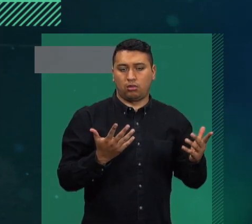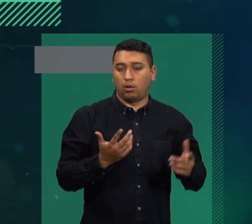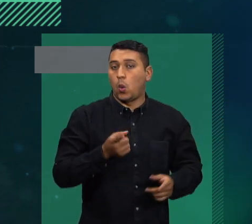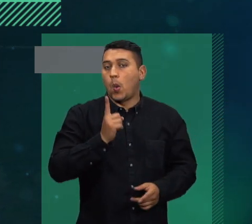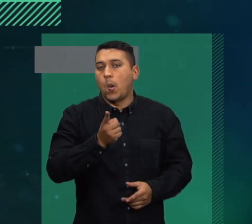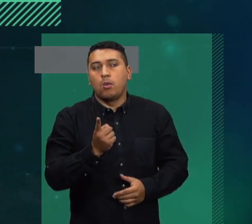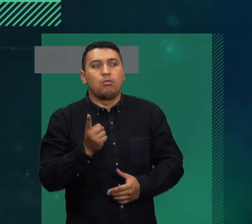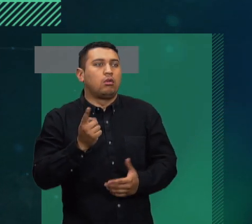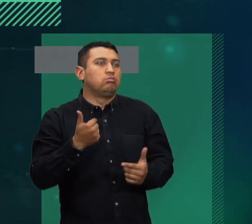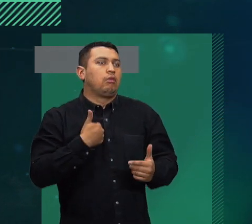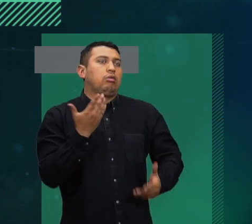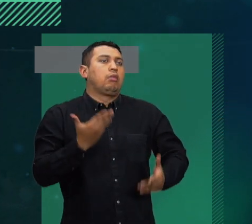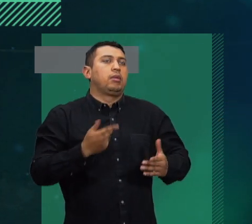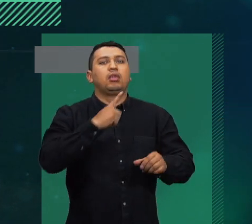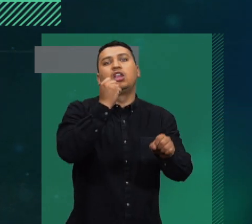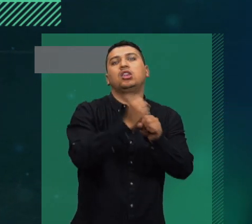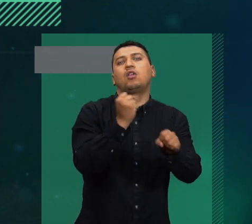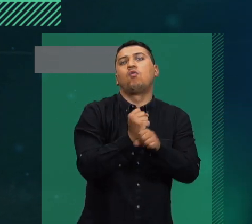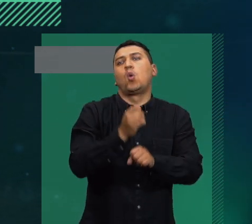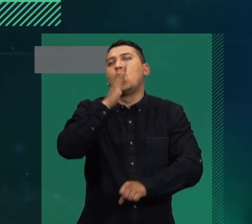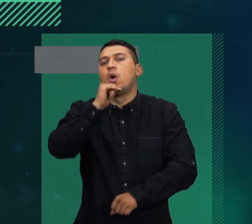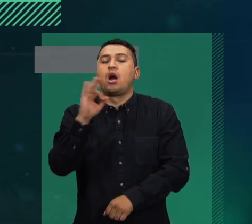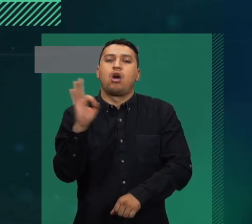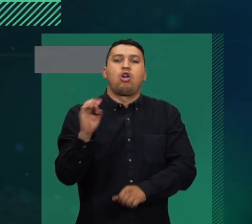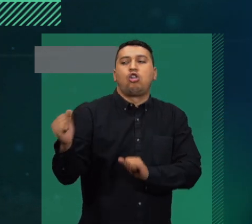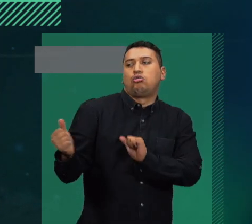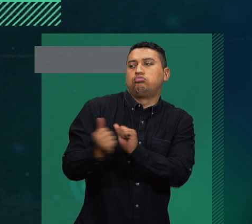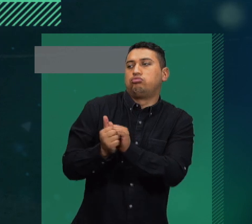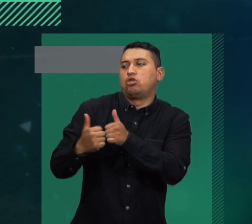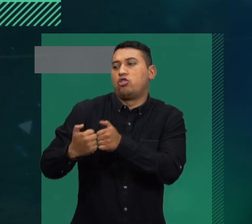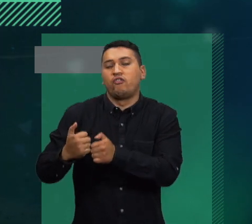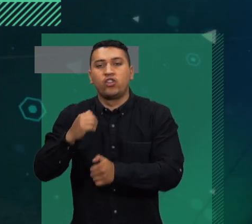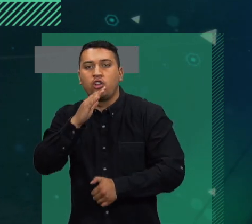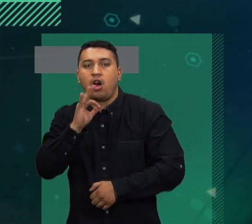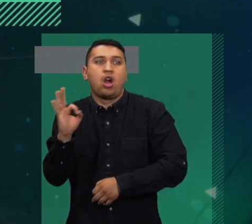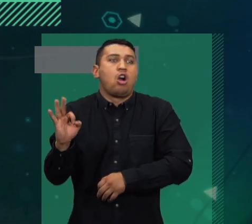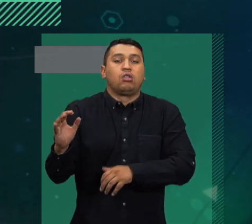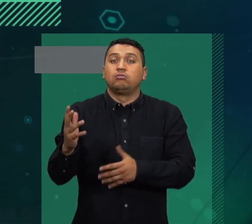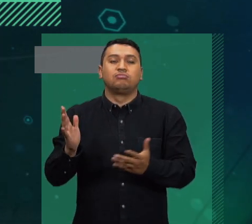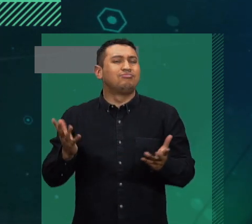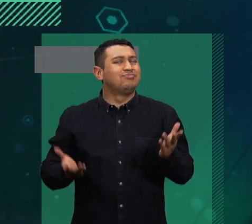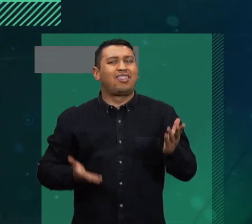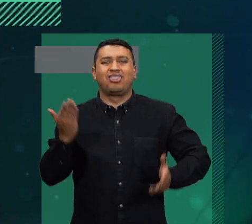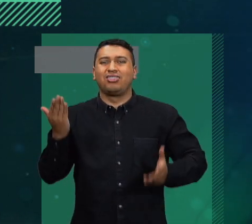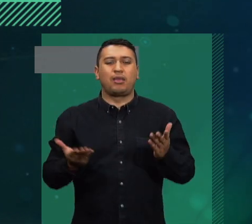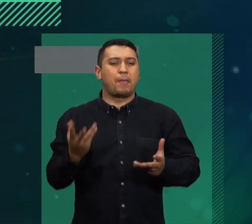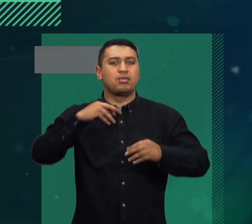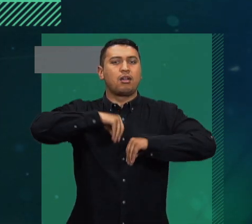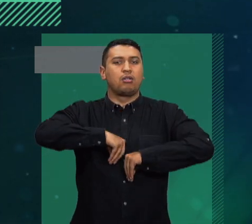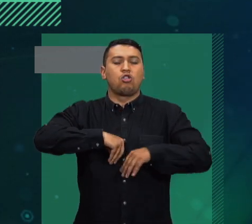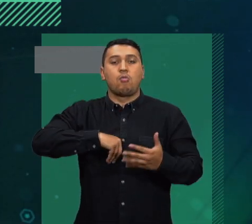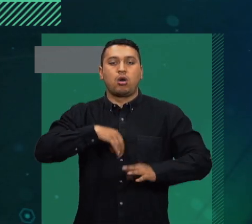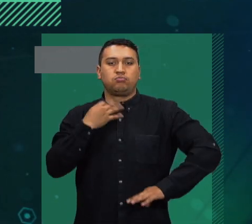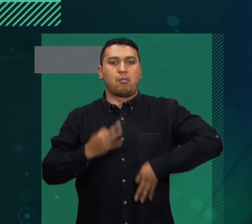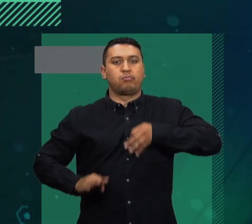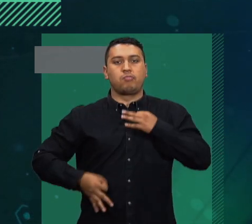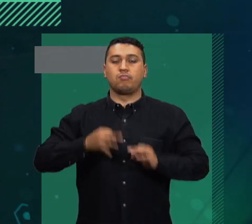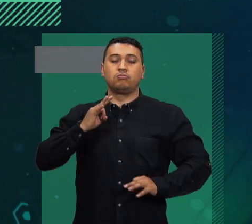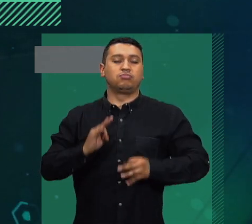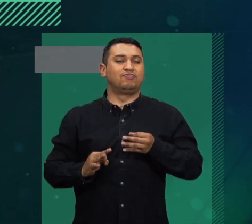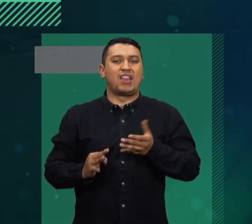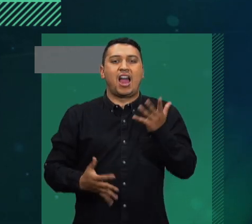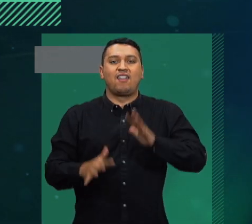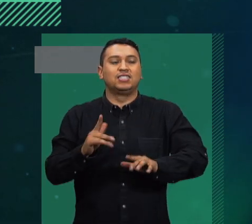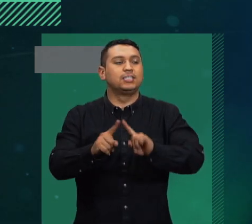o tiene pareja, sencillamente suceden porque hay factores sociales y biológicos también pues que pueden incidir en el estado